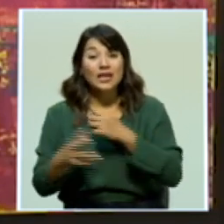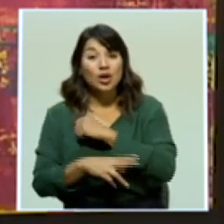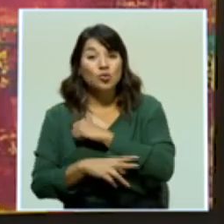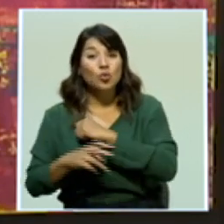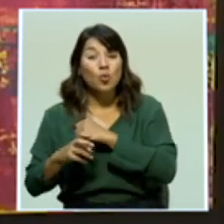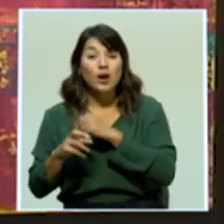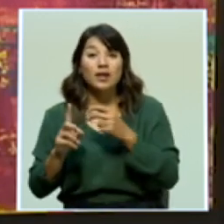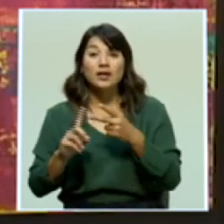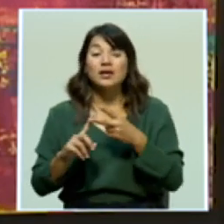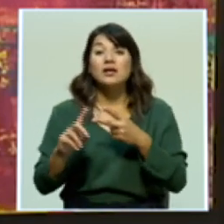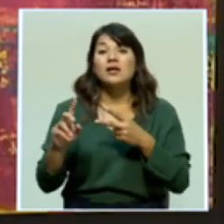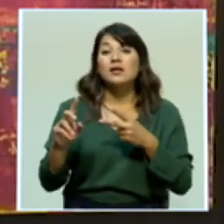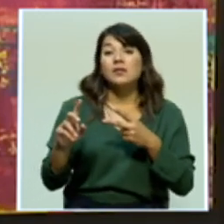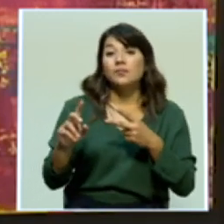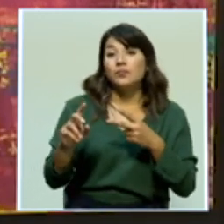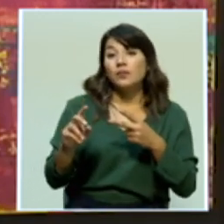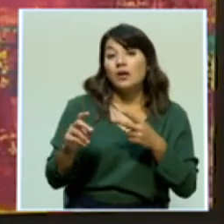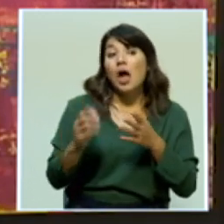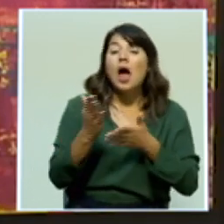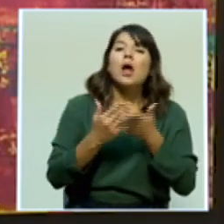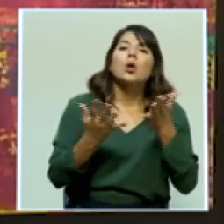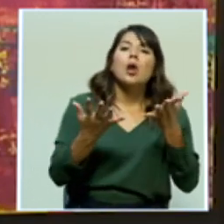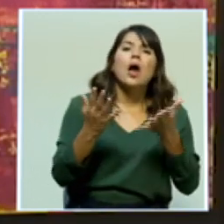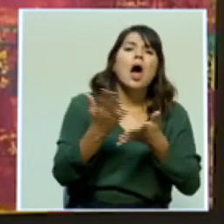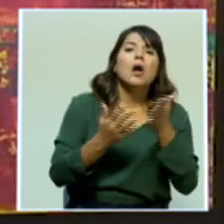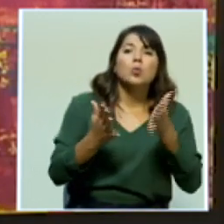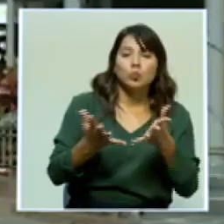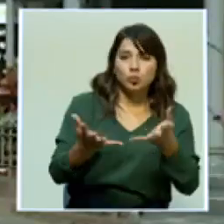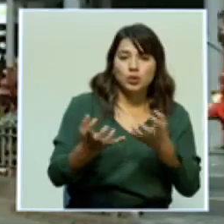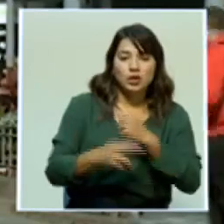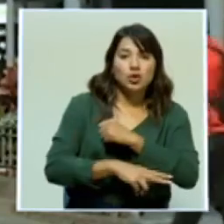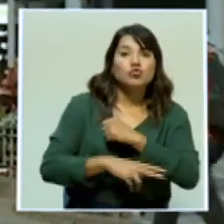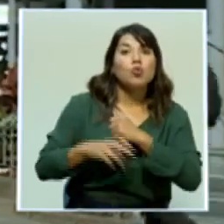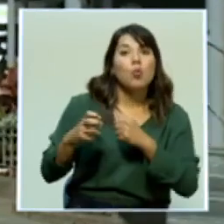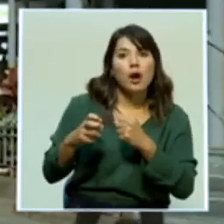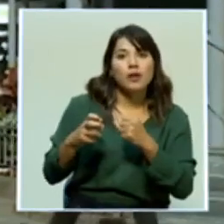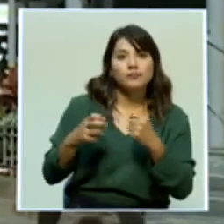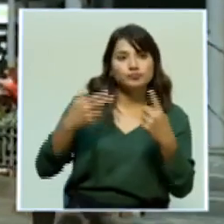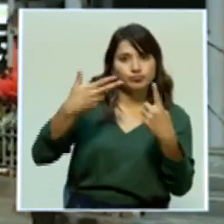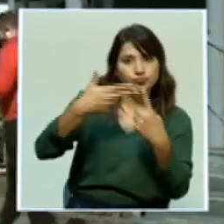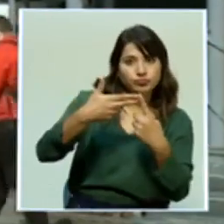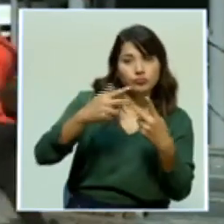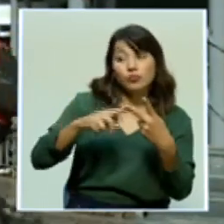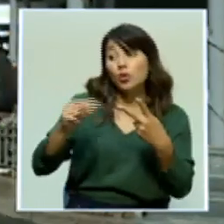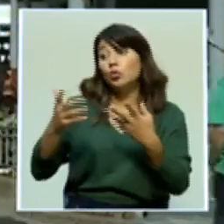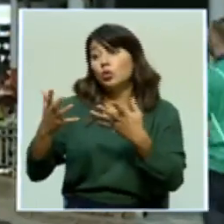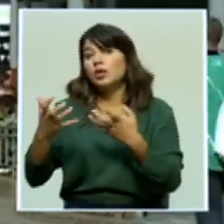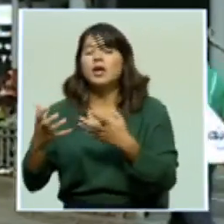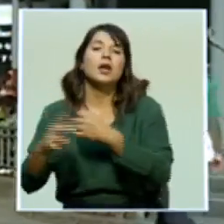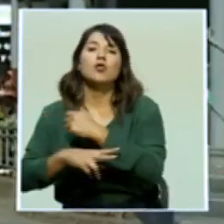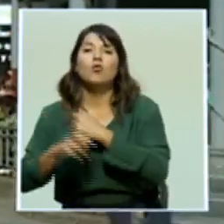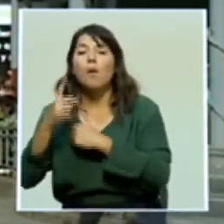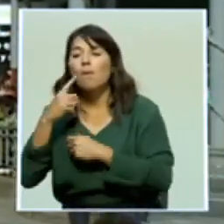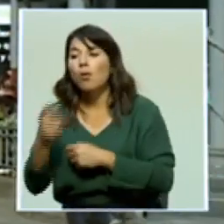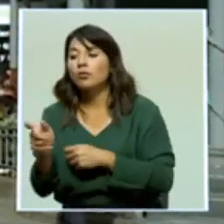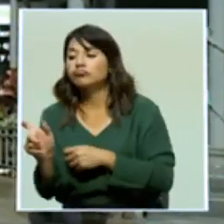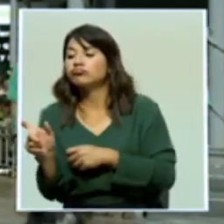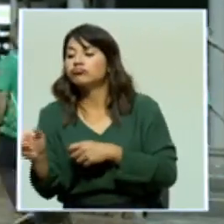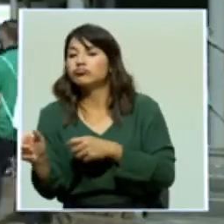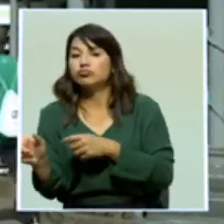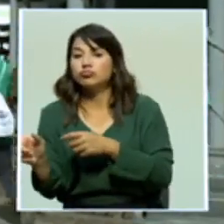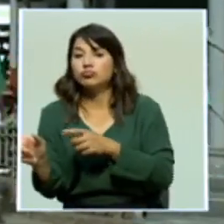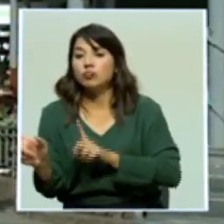como los que lo quieren robar de una forma pasiva, como en un fondo electrónico. Eso sí, si realizan pagos a través de internet o